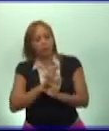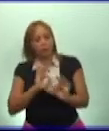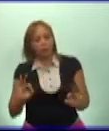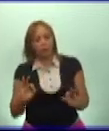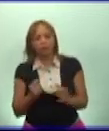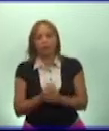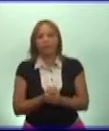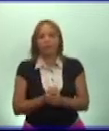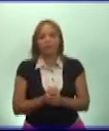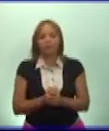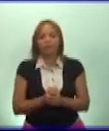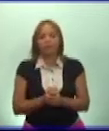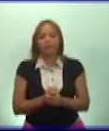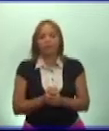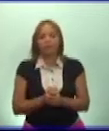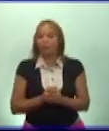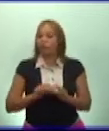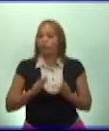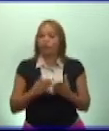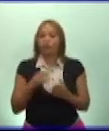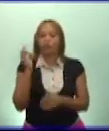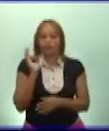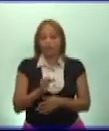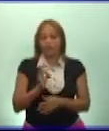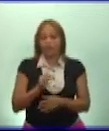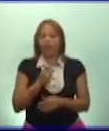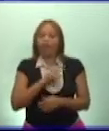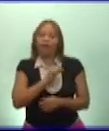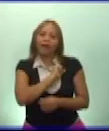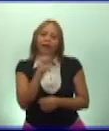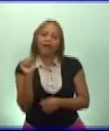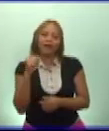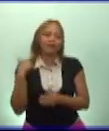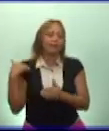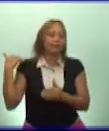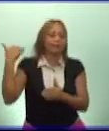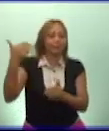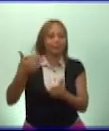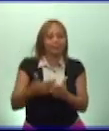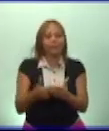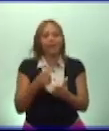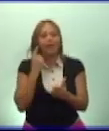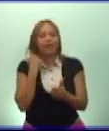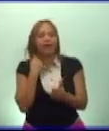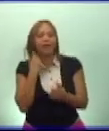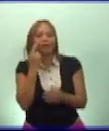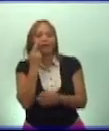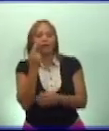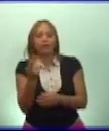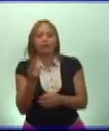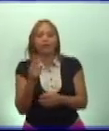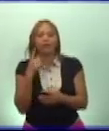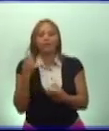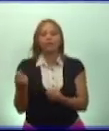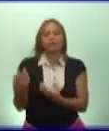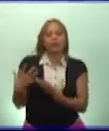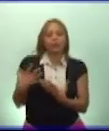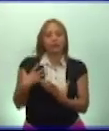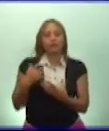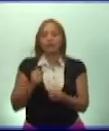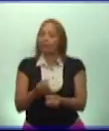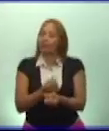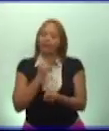sus aciertos fueron ganándole a lo largo de muchos años el reconocimiento, la admiración y el